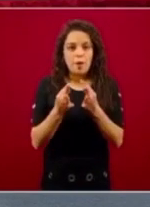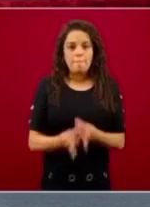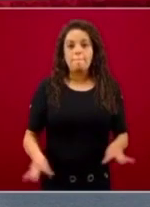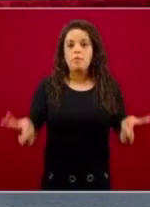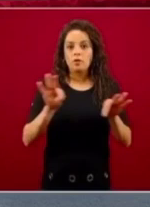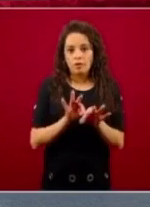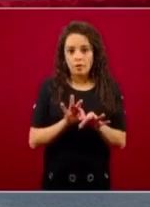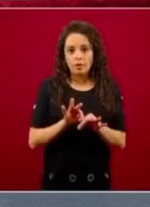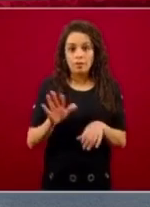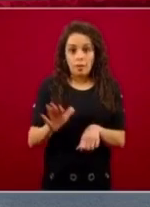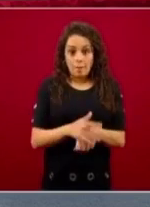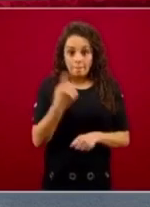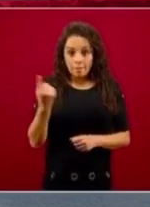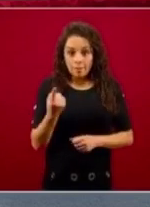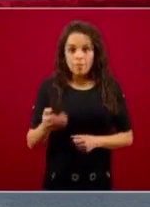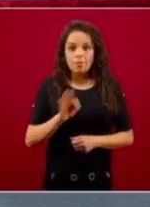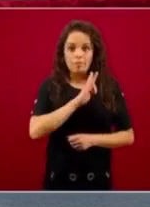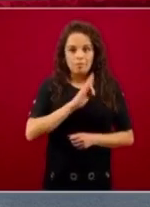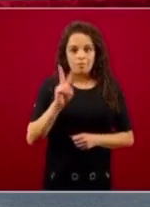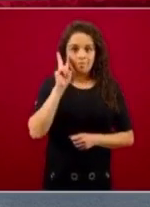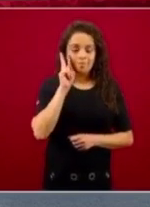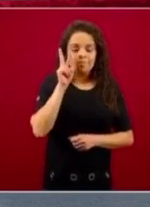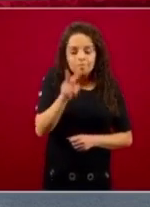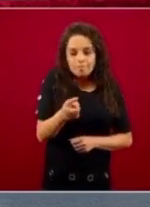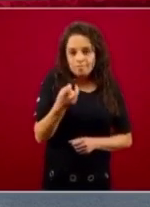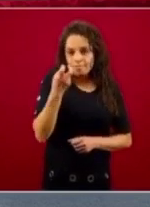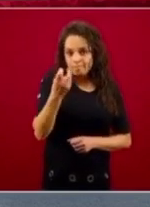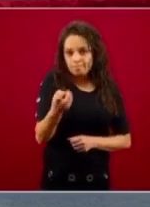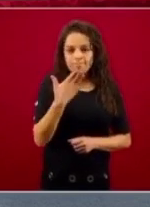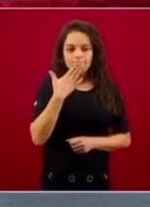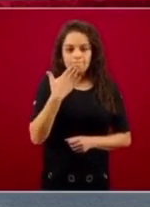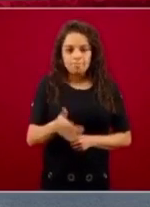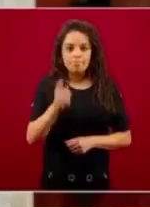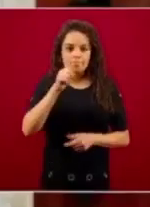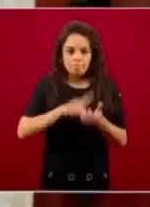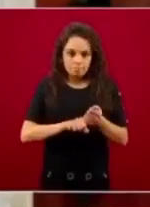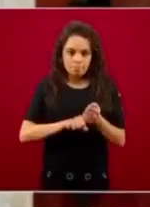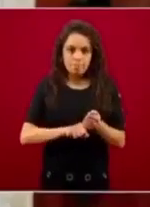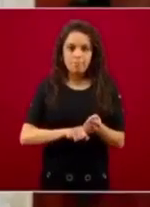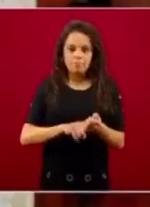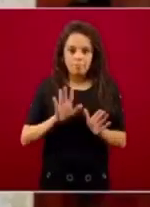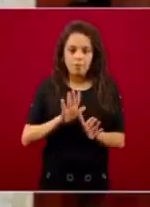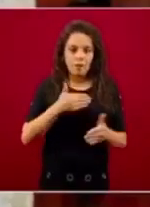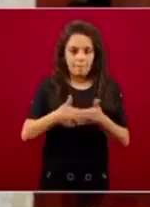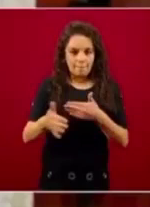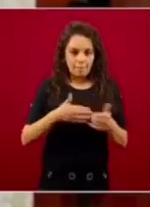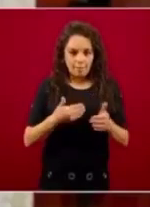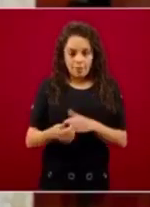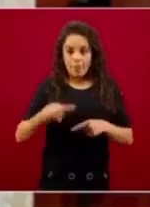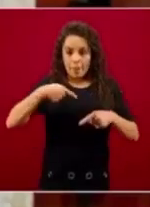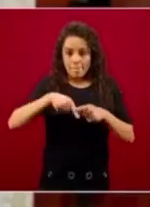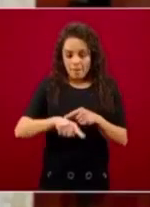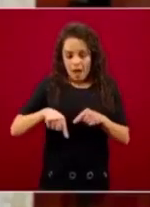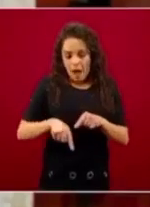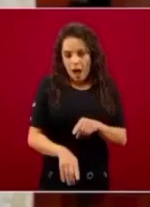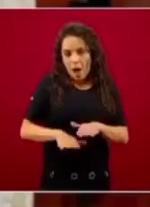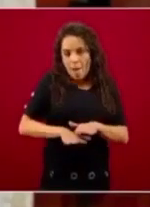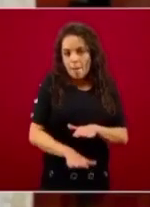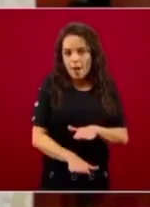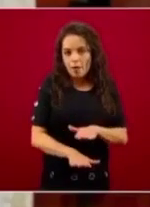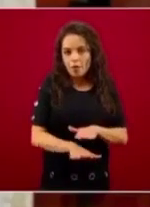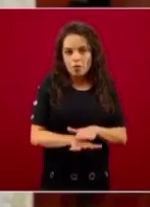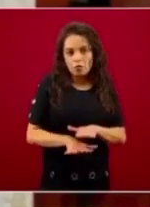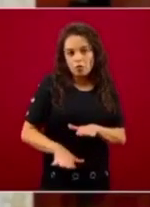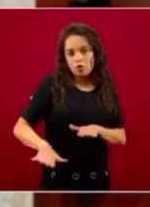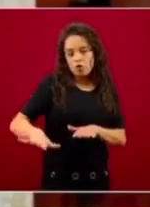definirse así. Queremos construir la modernidad desde abajo, entre todos y sin excluir a nadie.